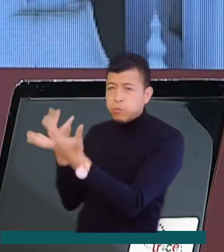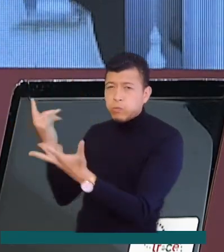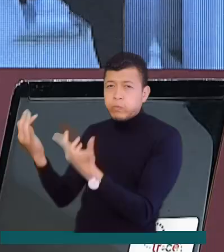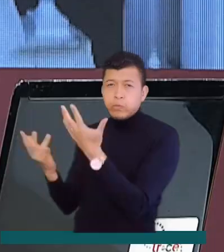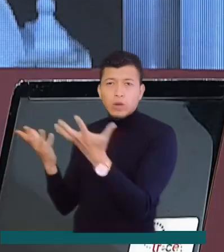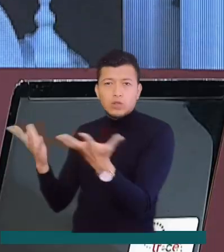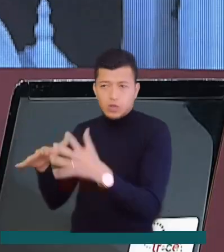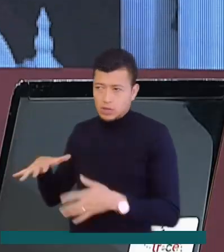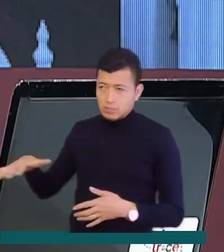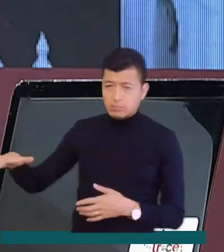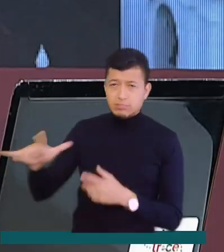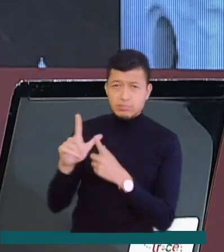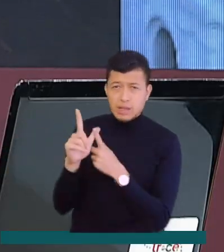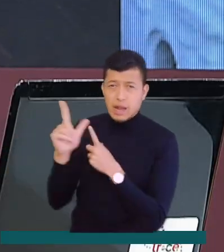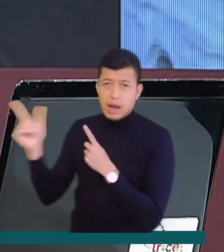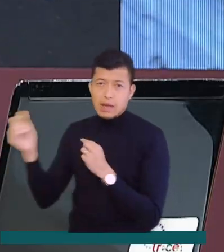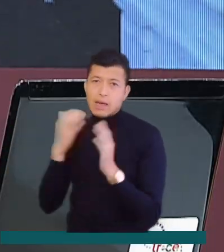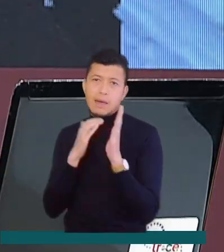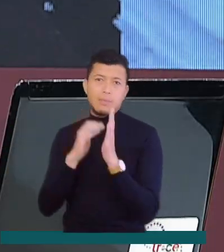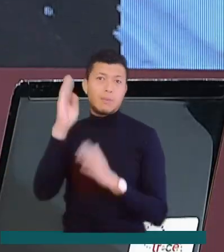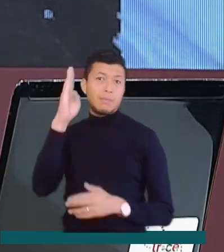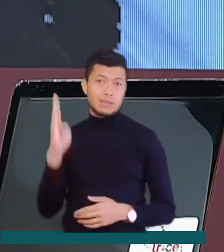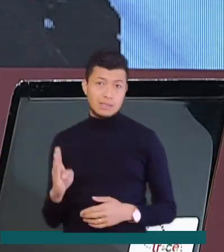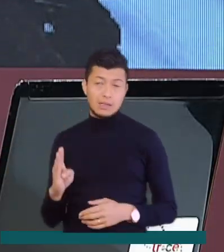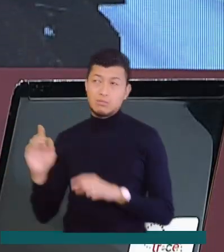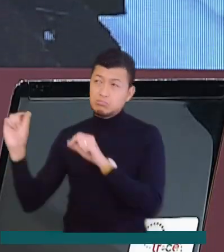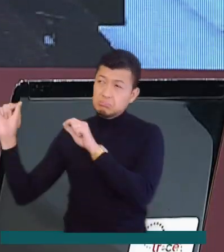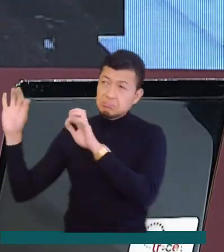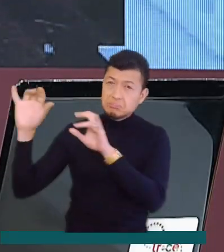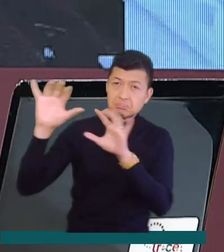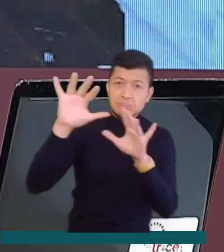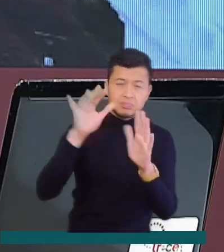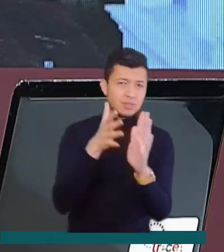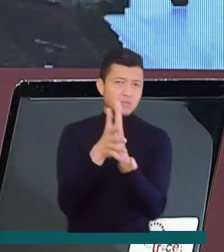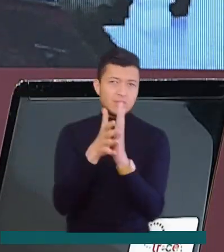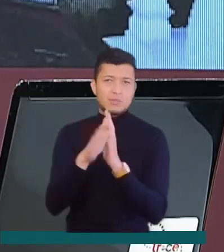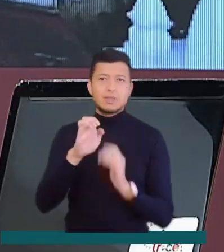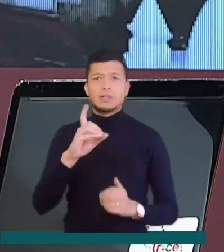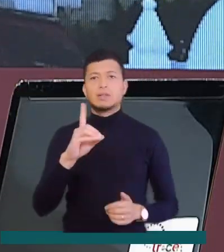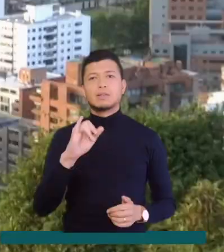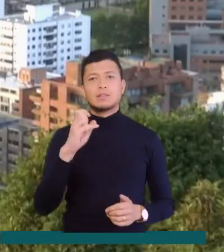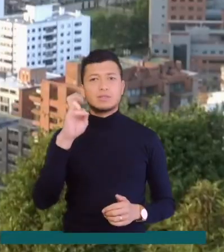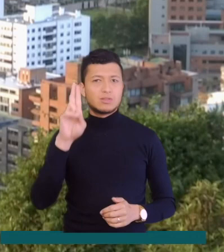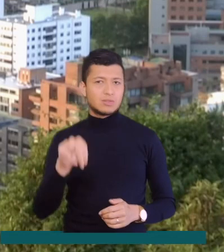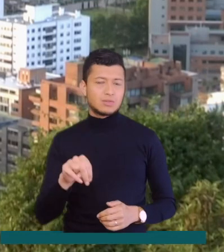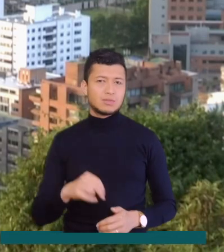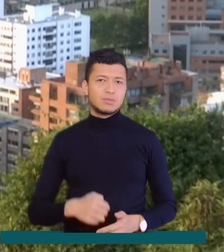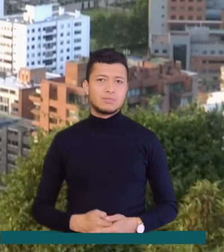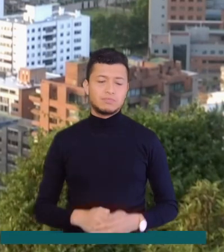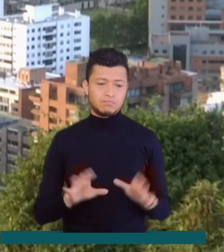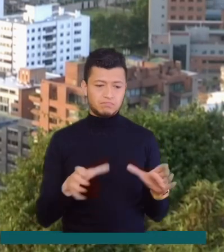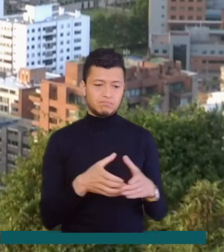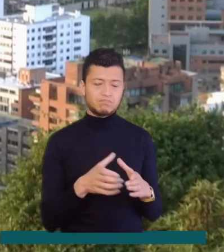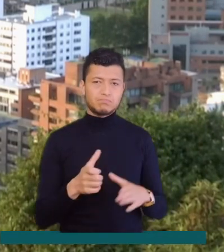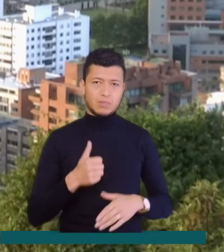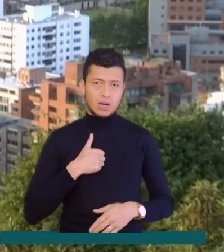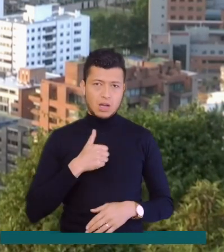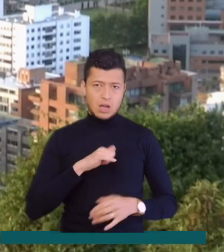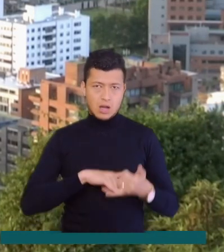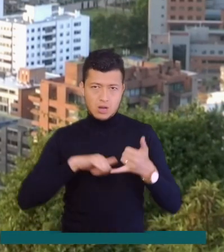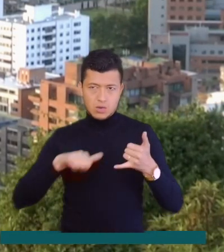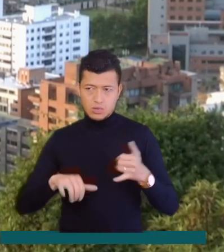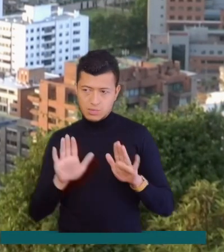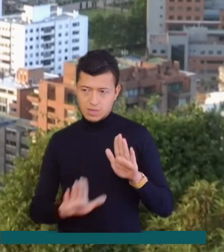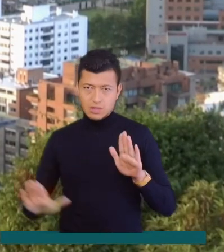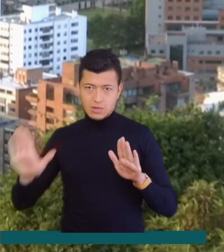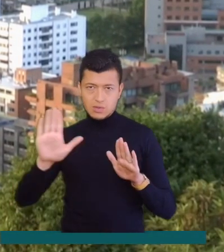que se están llevando a cabo en lugares tan lejanos como el Brasil. Edickson Ruiz nos cuenta la información. Según la Corporación Autónoma Regional de